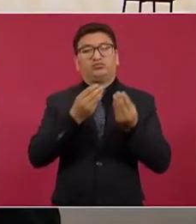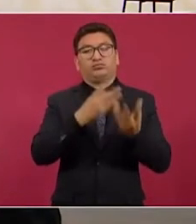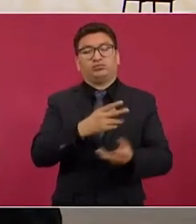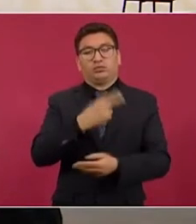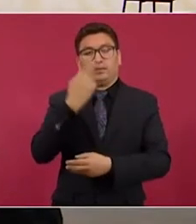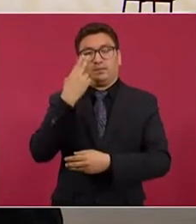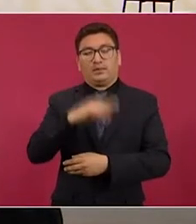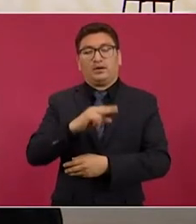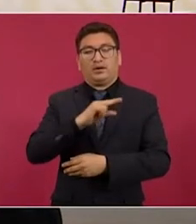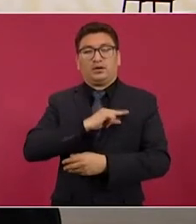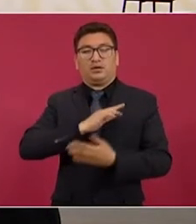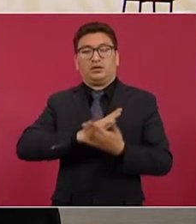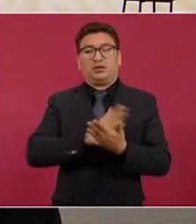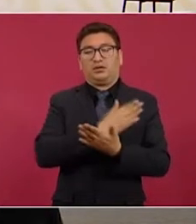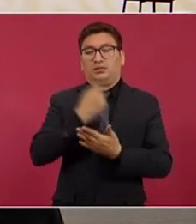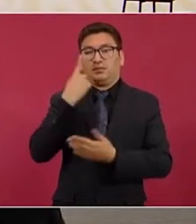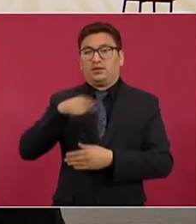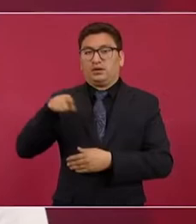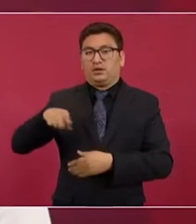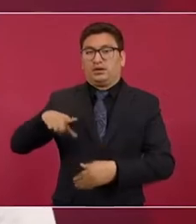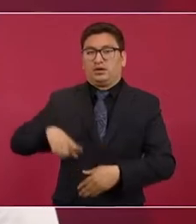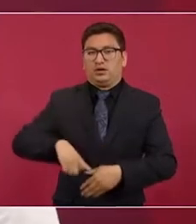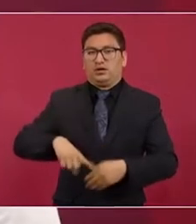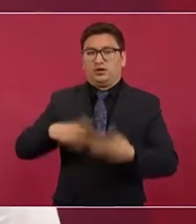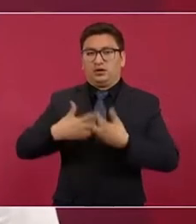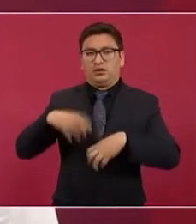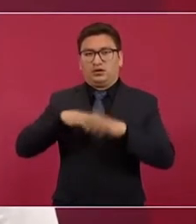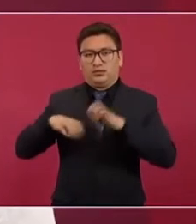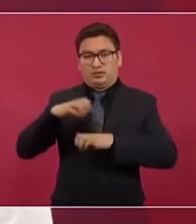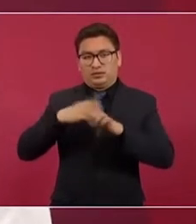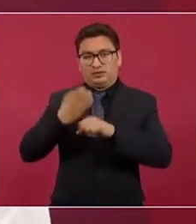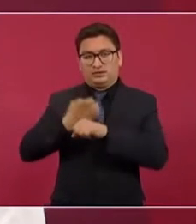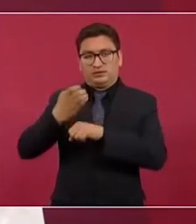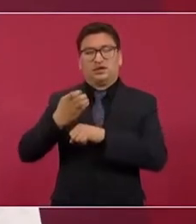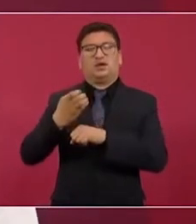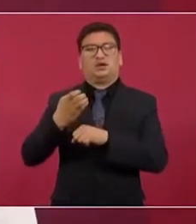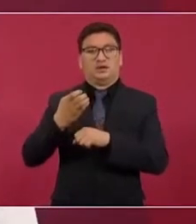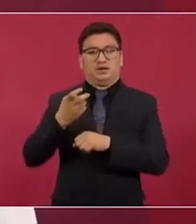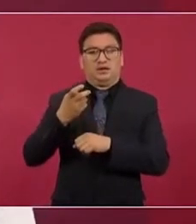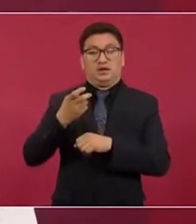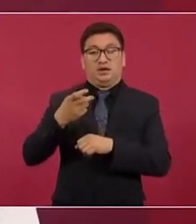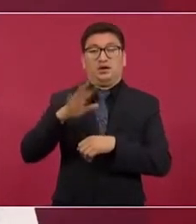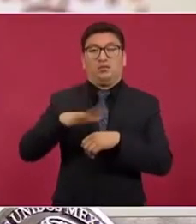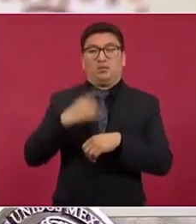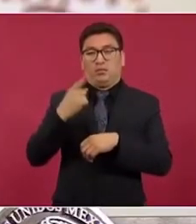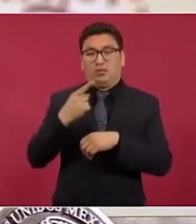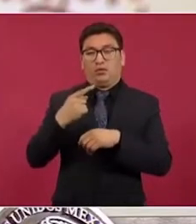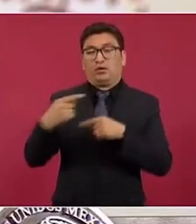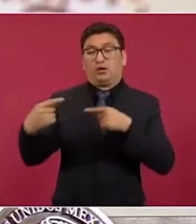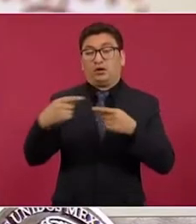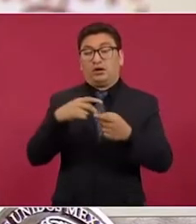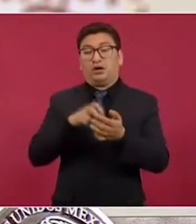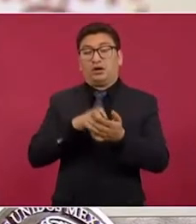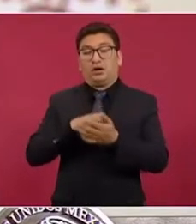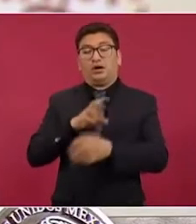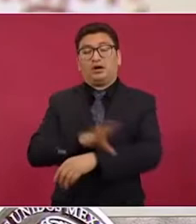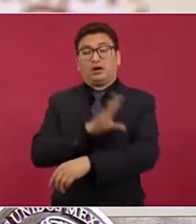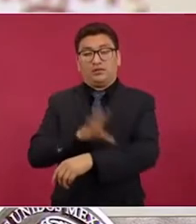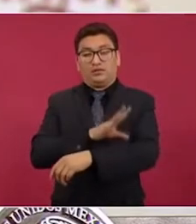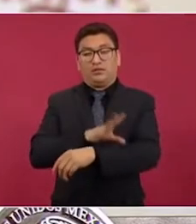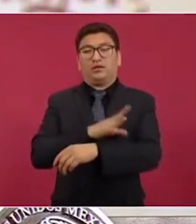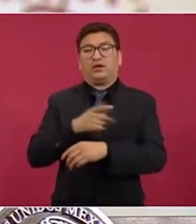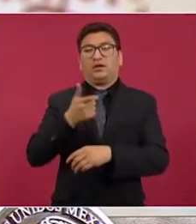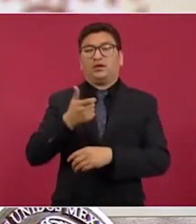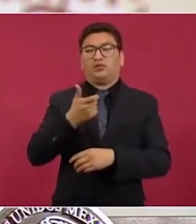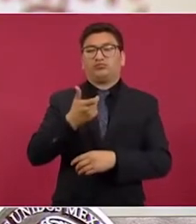a la generación de electricidad de la empresa paraestatal, como plantea la contrarreforma eléctrica, los